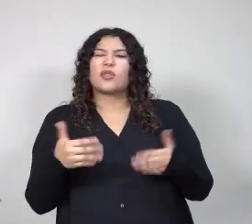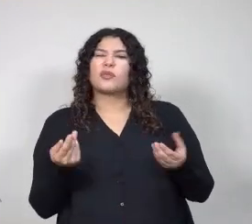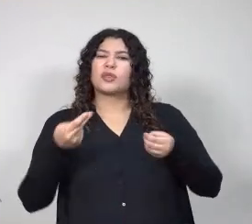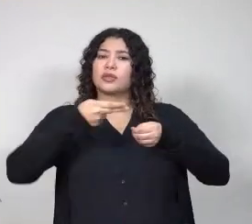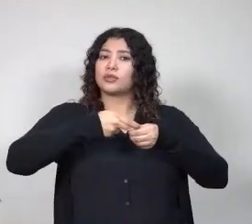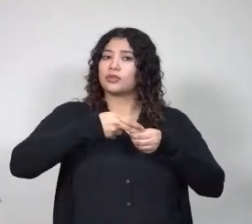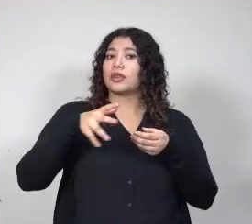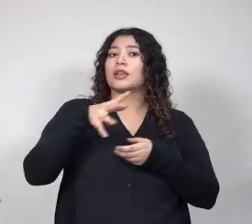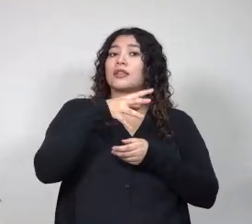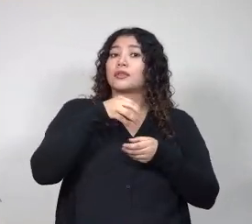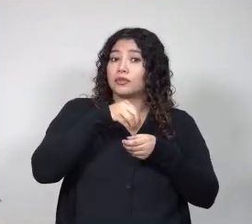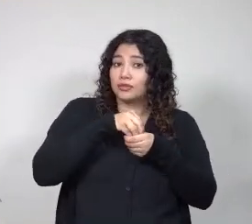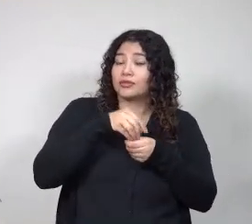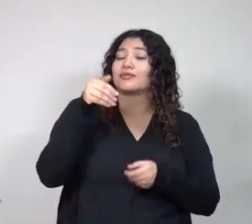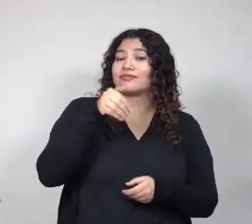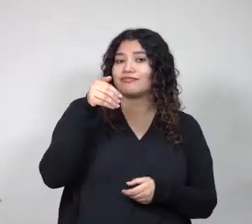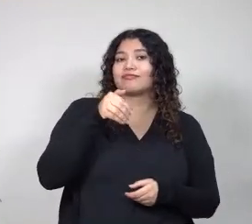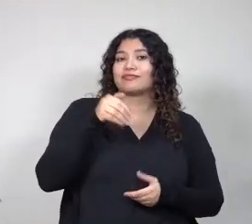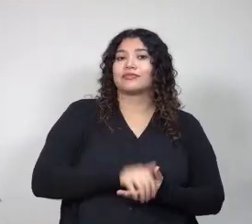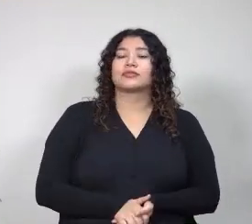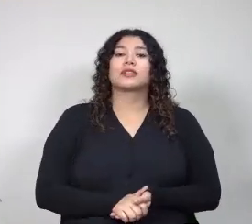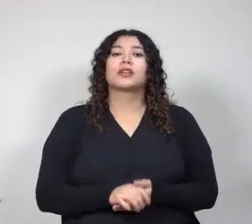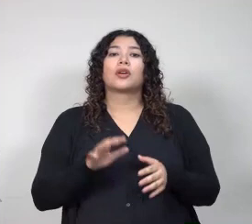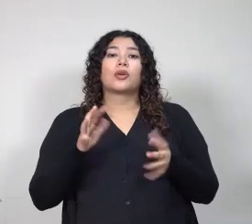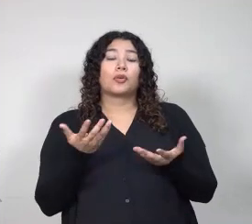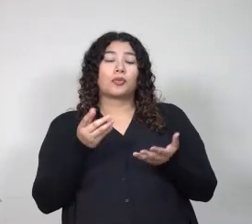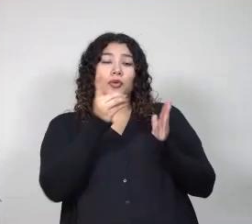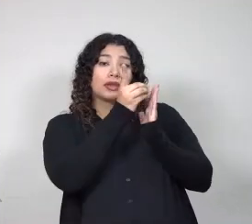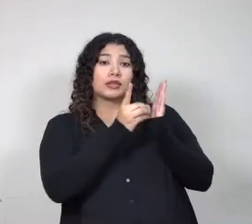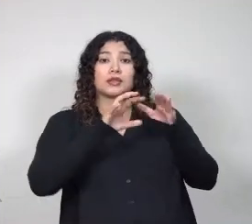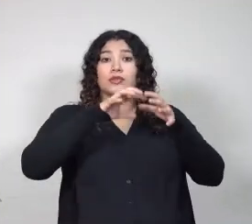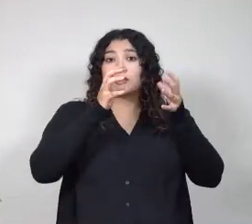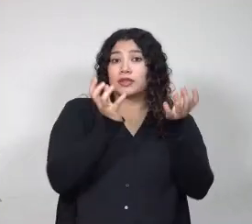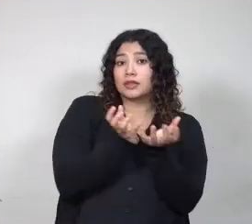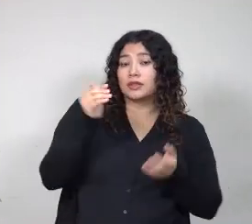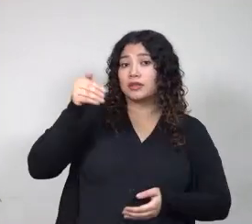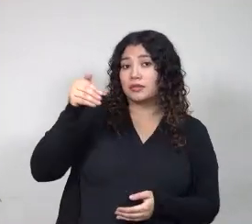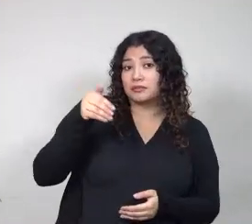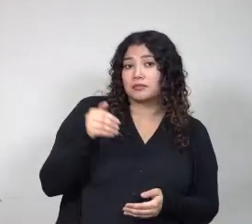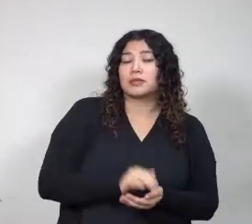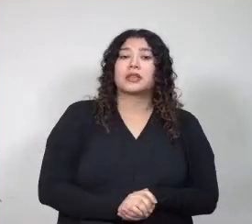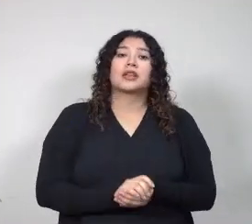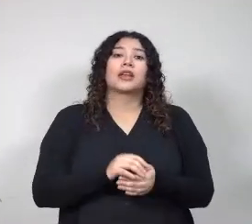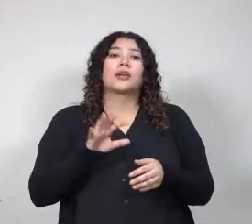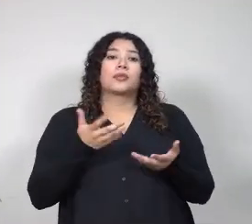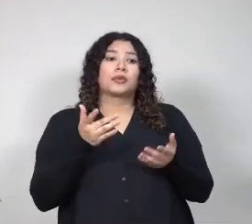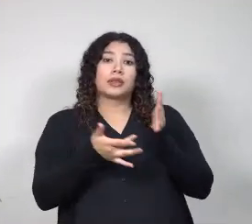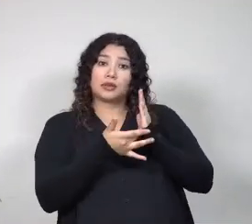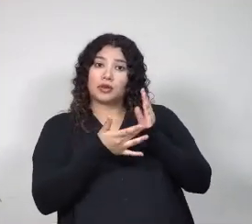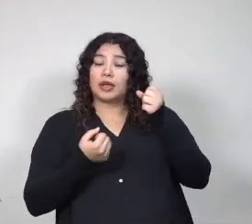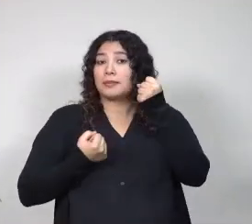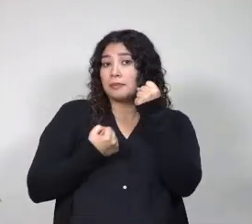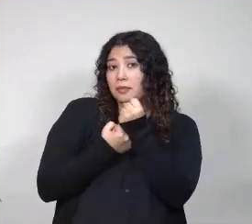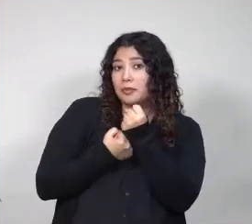educación superior inclusiva. Hablamos sobre el diseño universal de aprendizajes, sobre las tecnologías de apoyo, sobre las adecuaciones